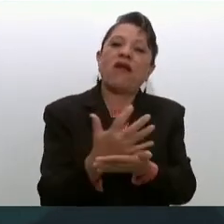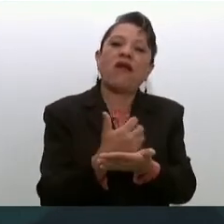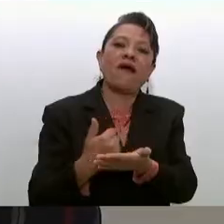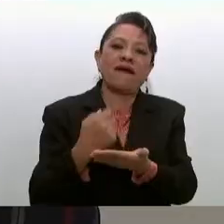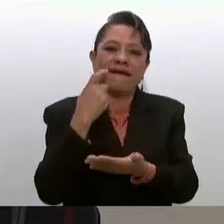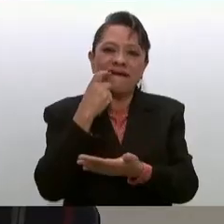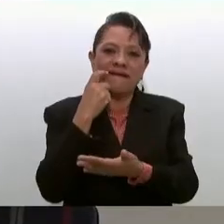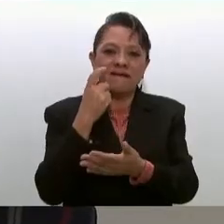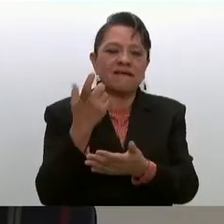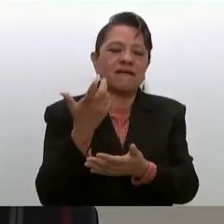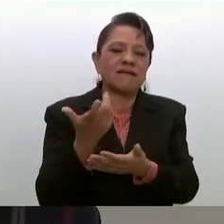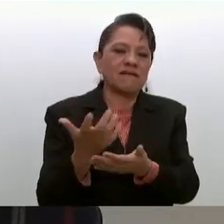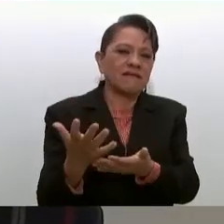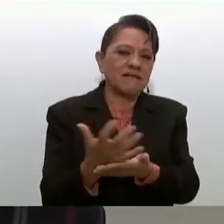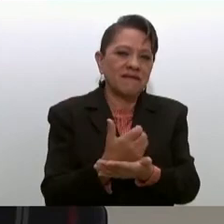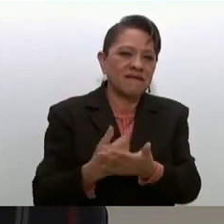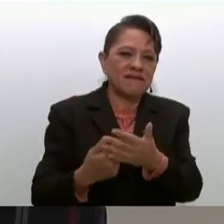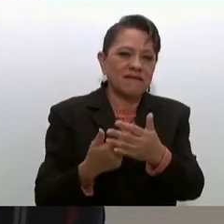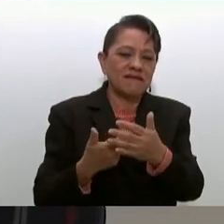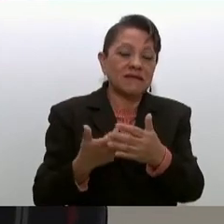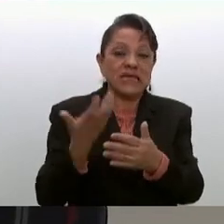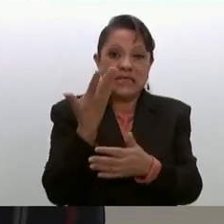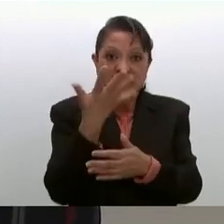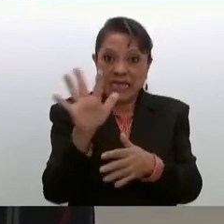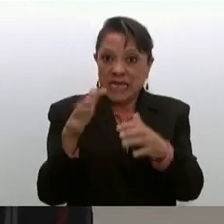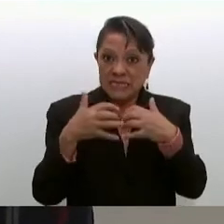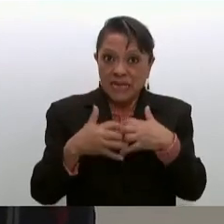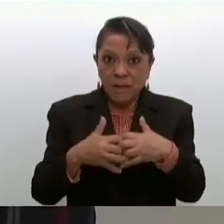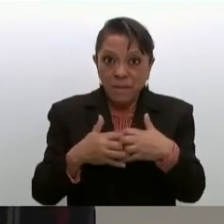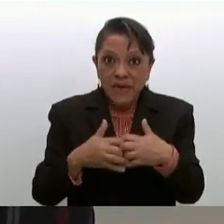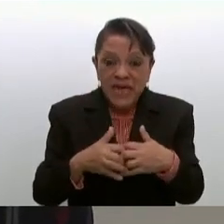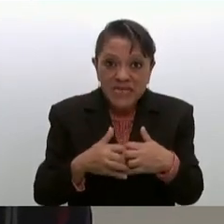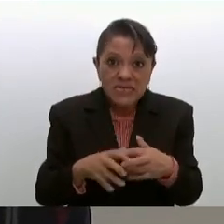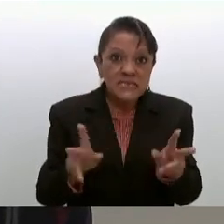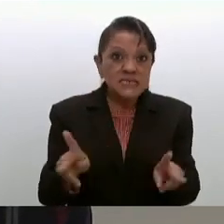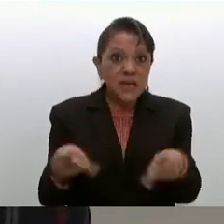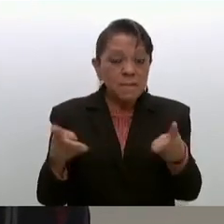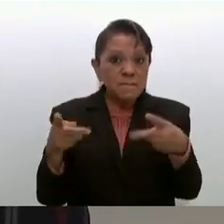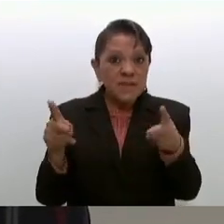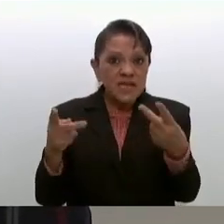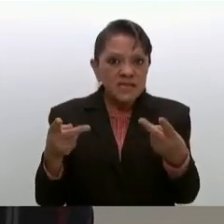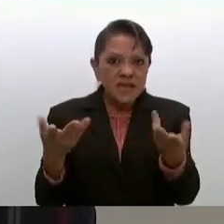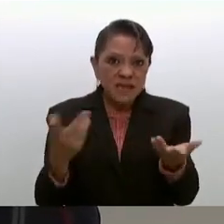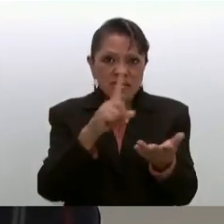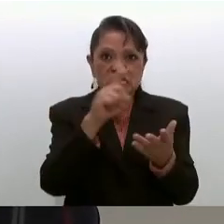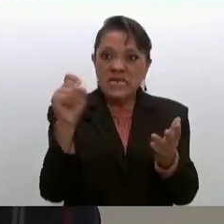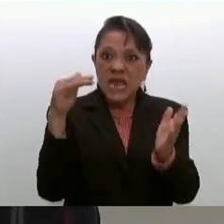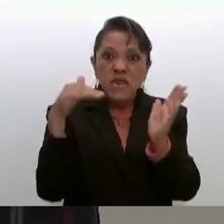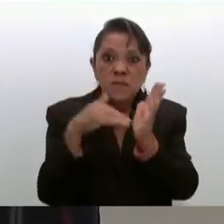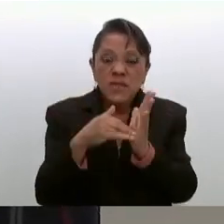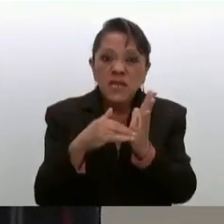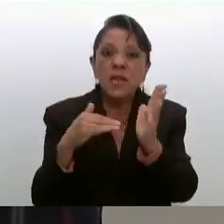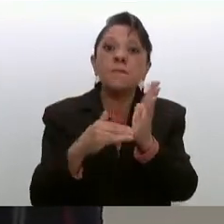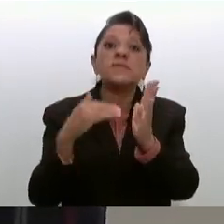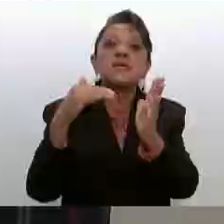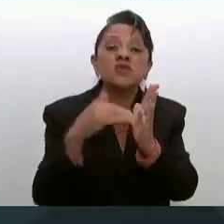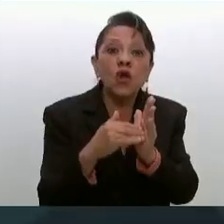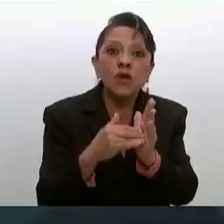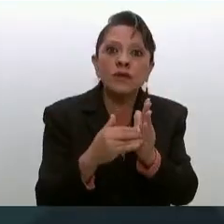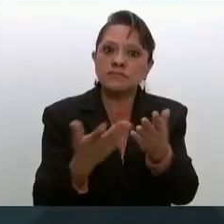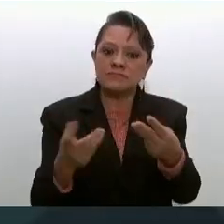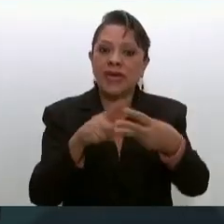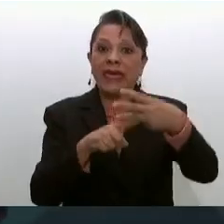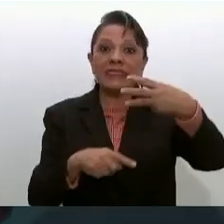esas 10 empresas que vendían 100 mil millones habían tres que se